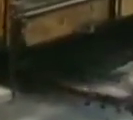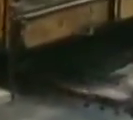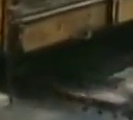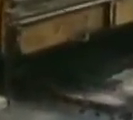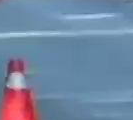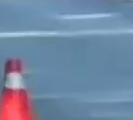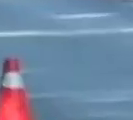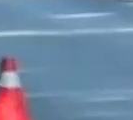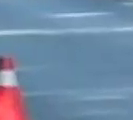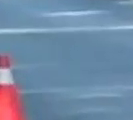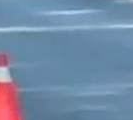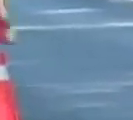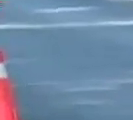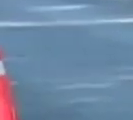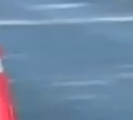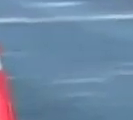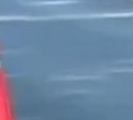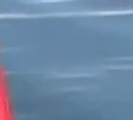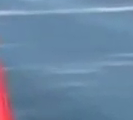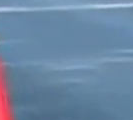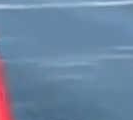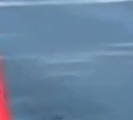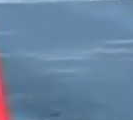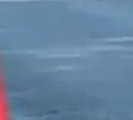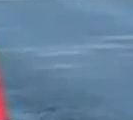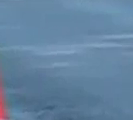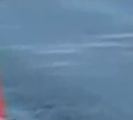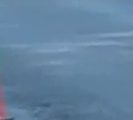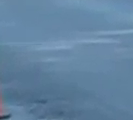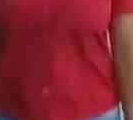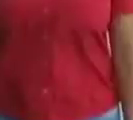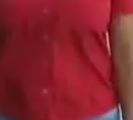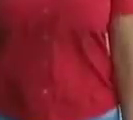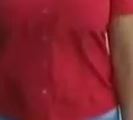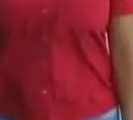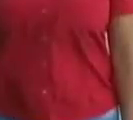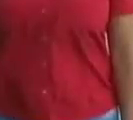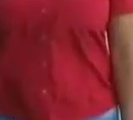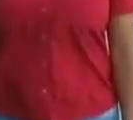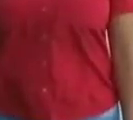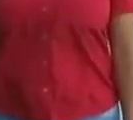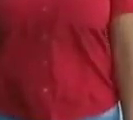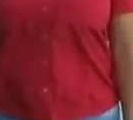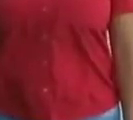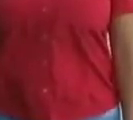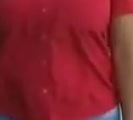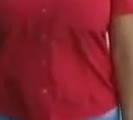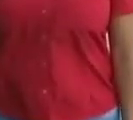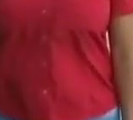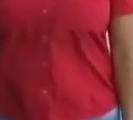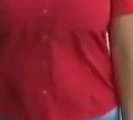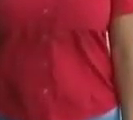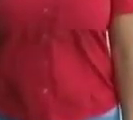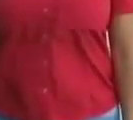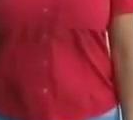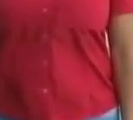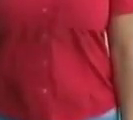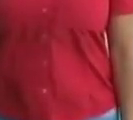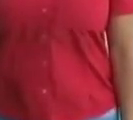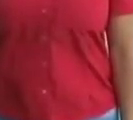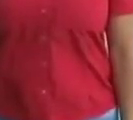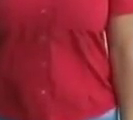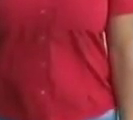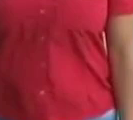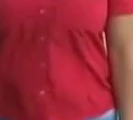se encuentra con nosotros los equipos del ministerio de transporte relacionados a lo que sería el plan de bacheo